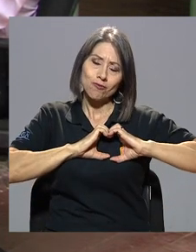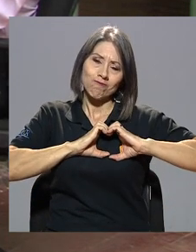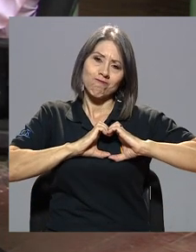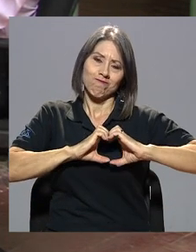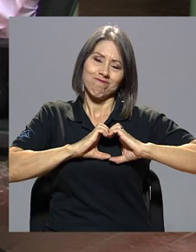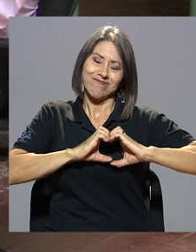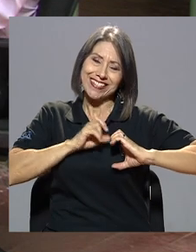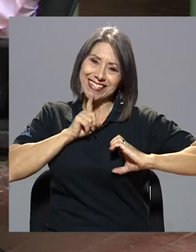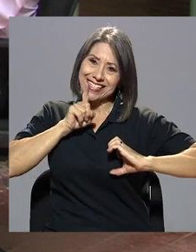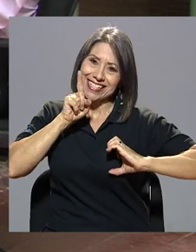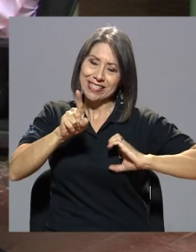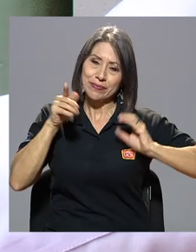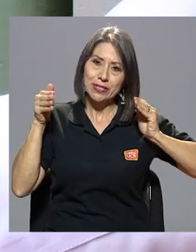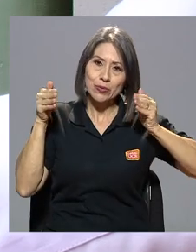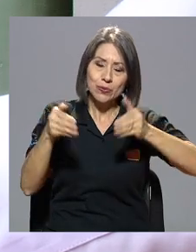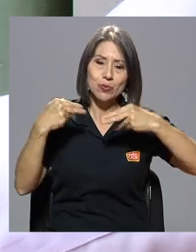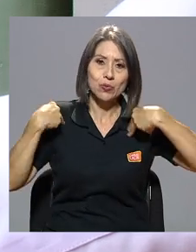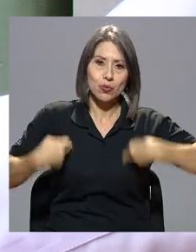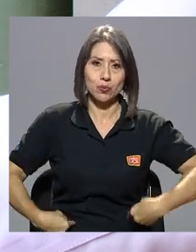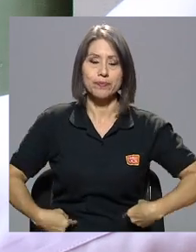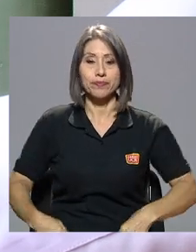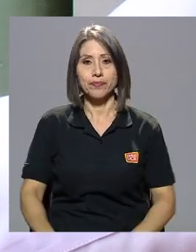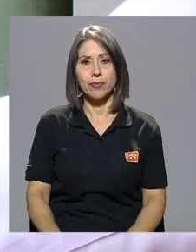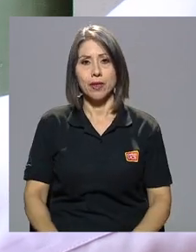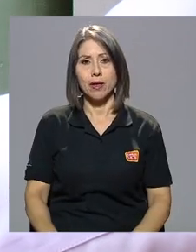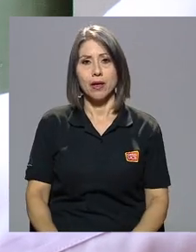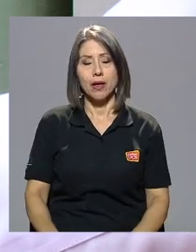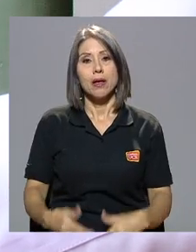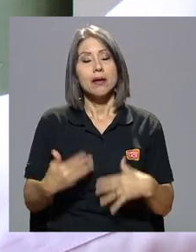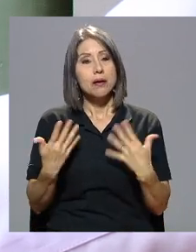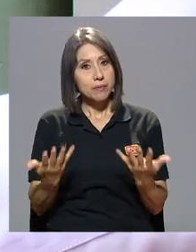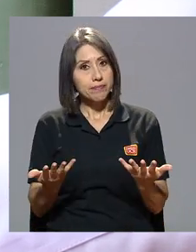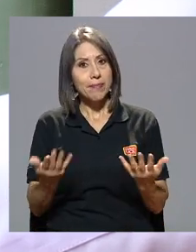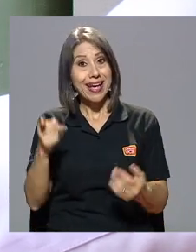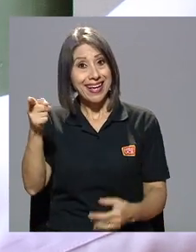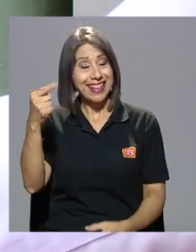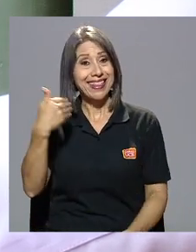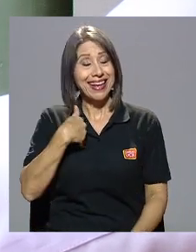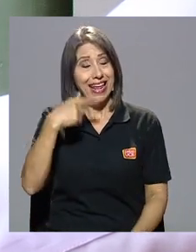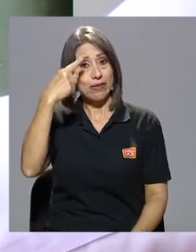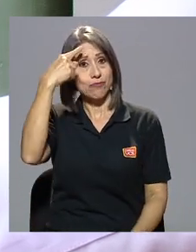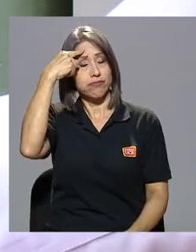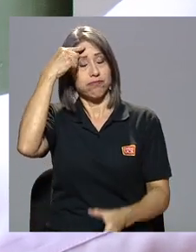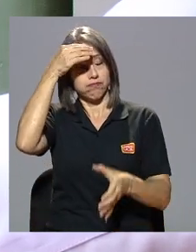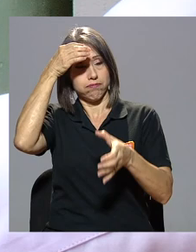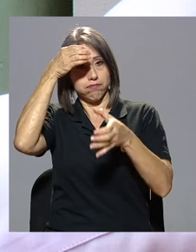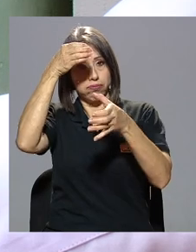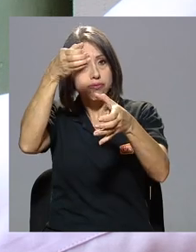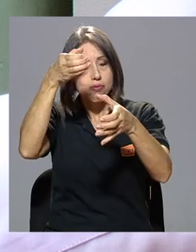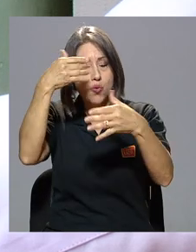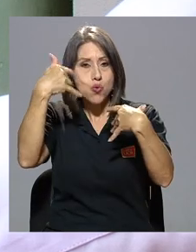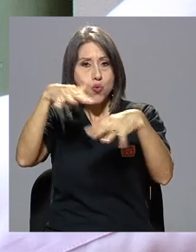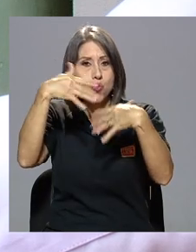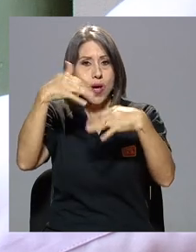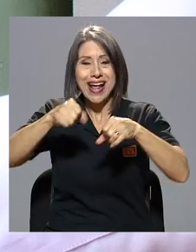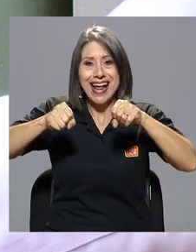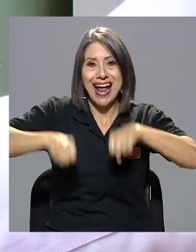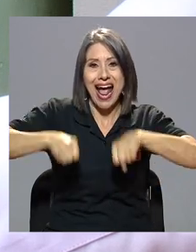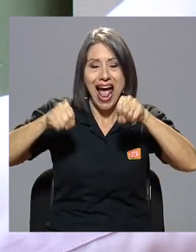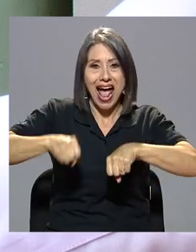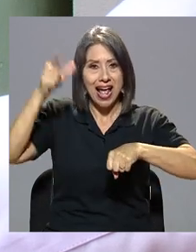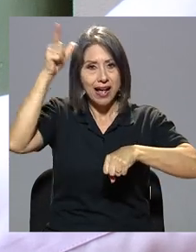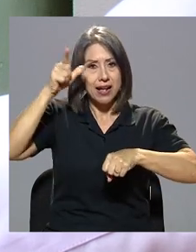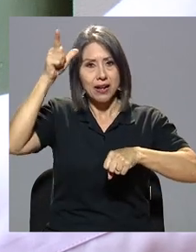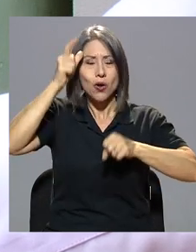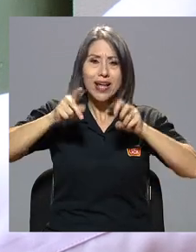profundamente de corazón. Entonces vea usted que tenía esa mente poderosa, esa capacidad